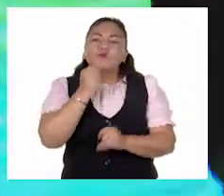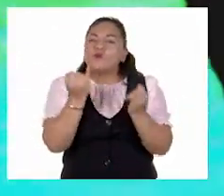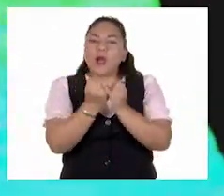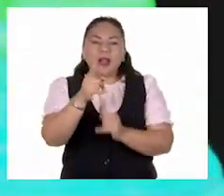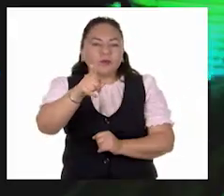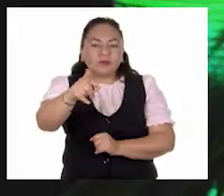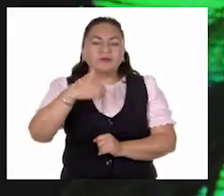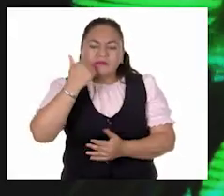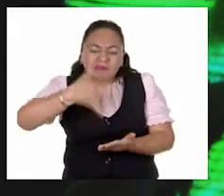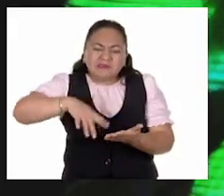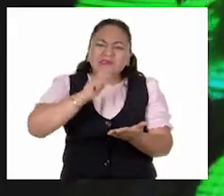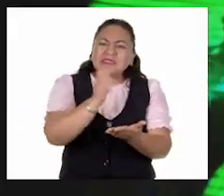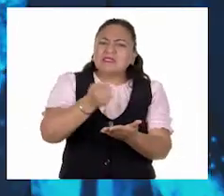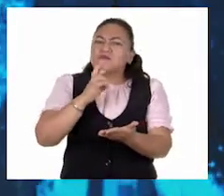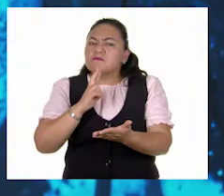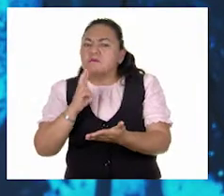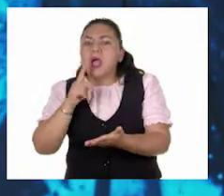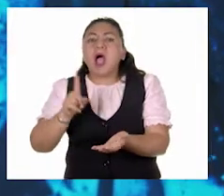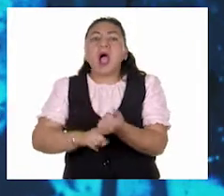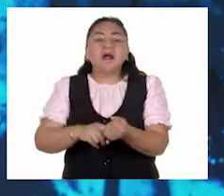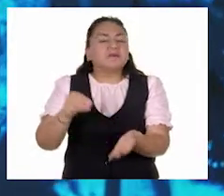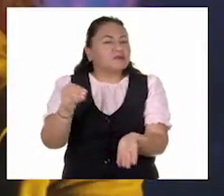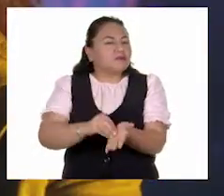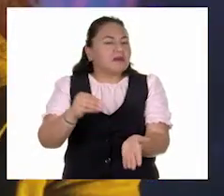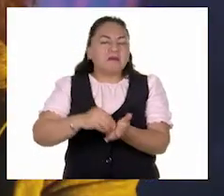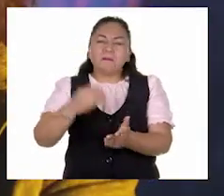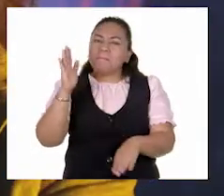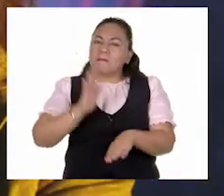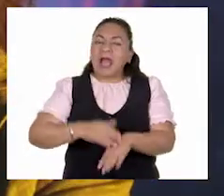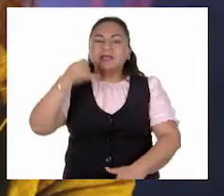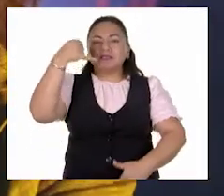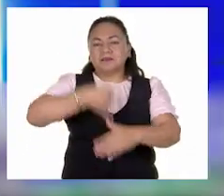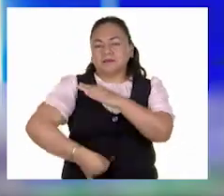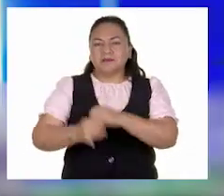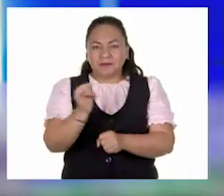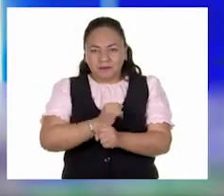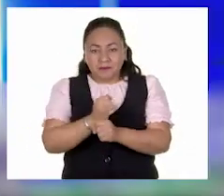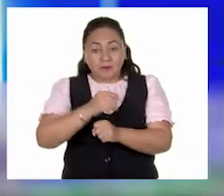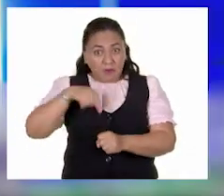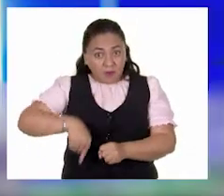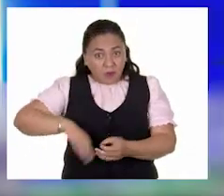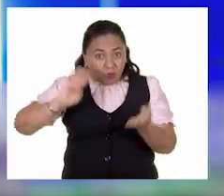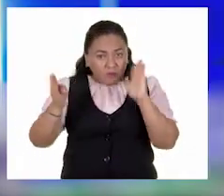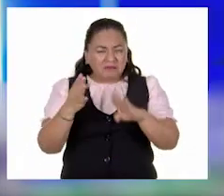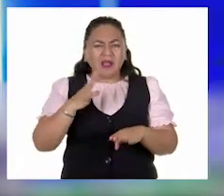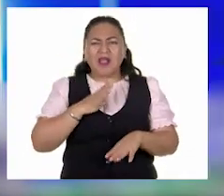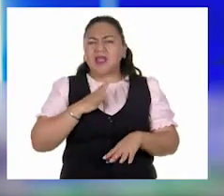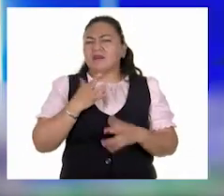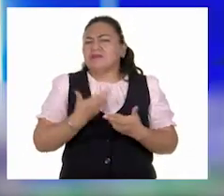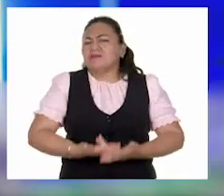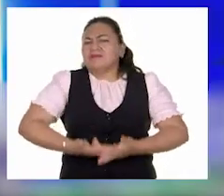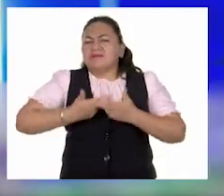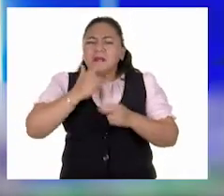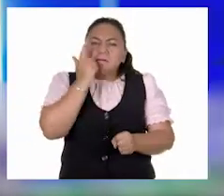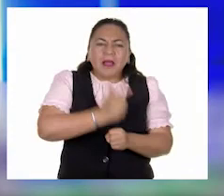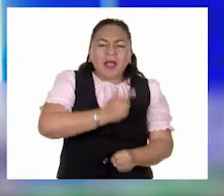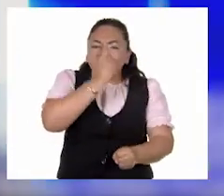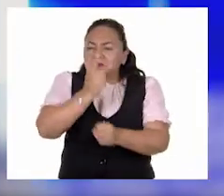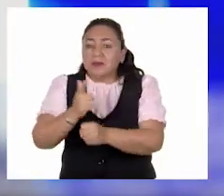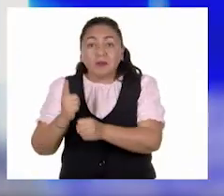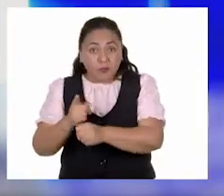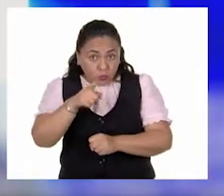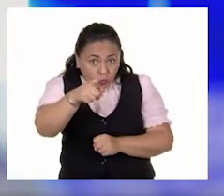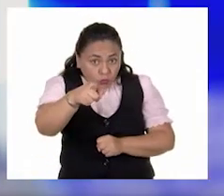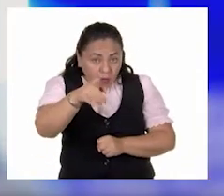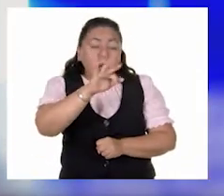han buscado respuestas en donde aún falta mucho por investigar. En el mundo cada vez hay más cosas por descubrir y tú